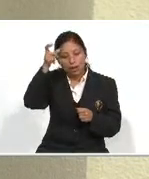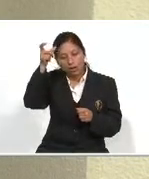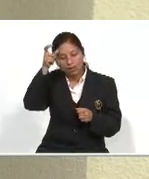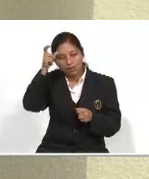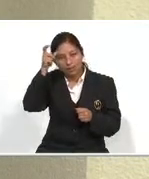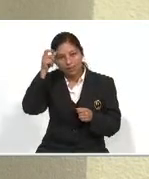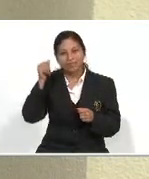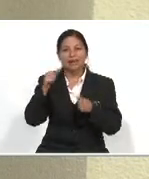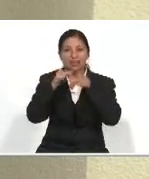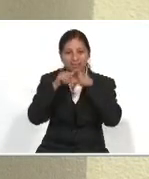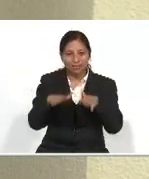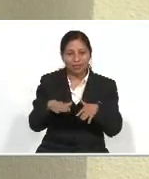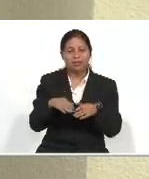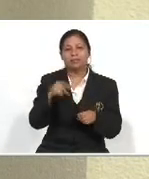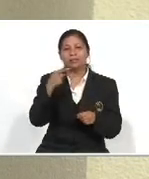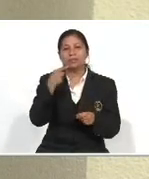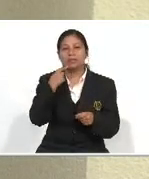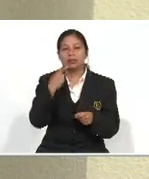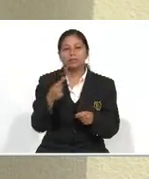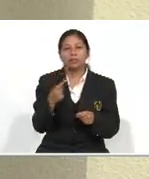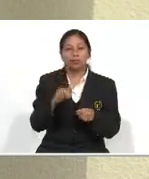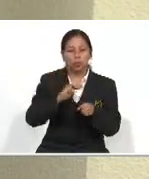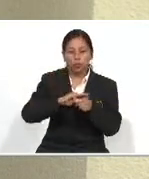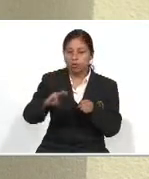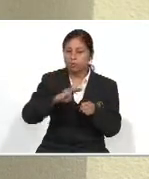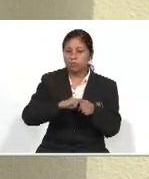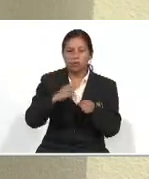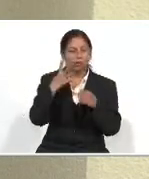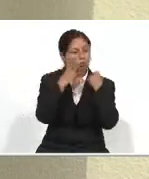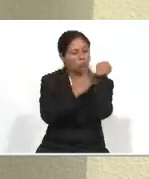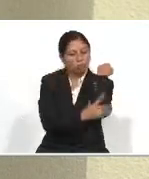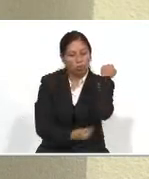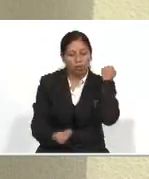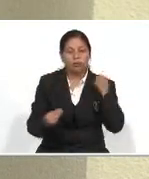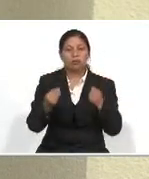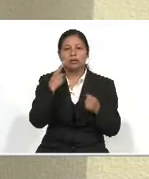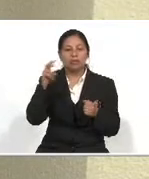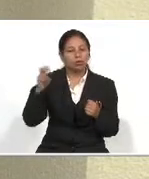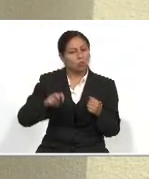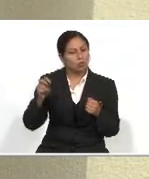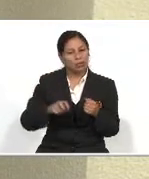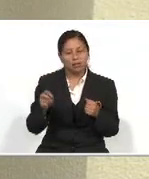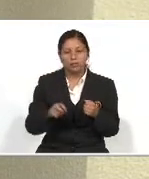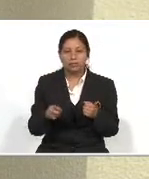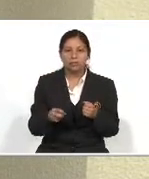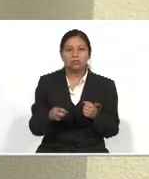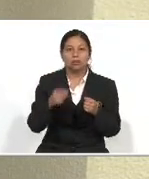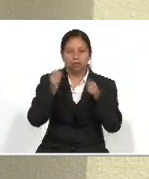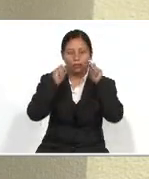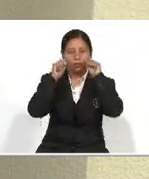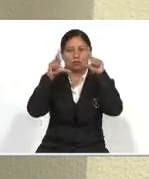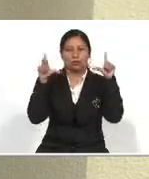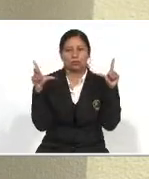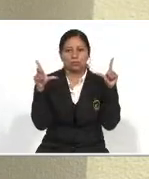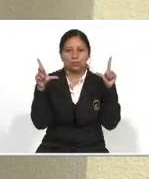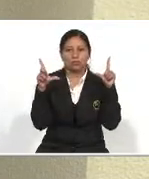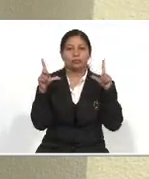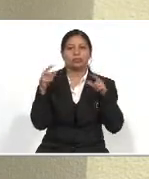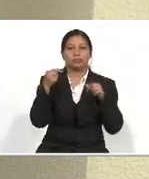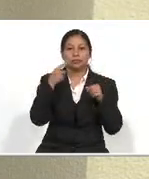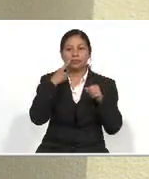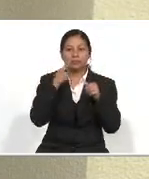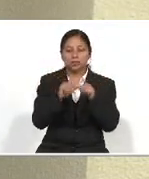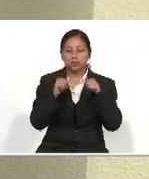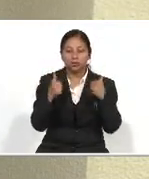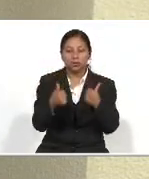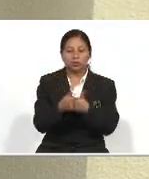Que ellos tienen En el municipio De Comapa Un municipio Que es extremadamente Pobre Con grandes necesidades Y en el cual Pues me sorprende Que la asociación